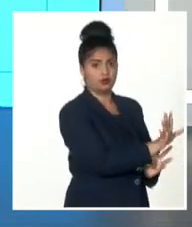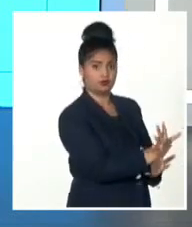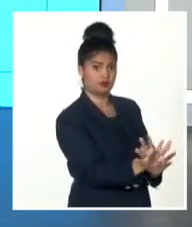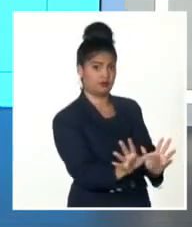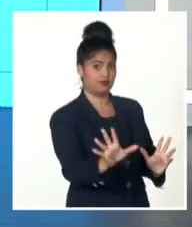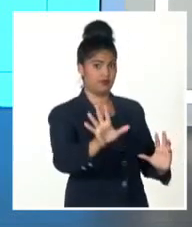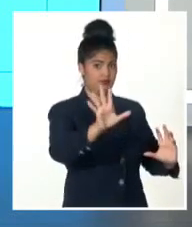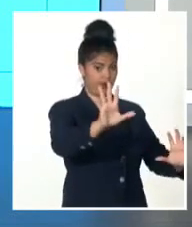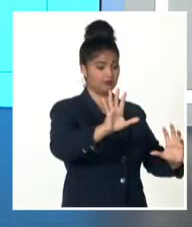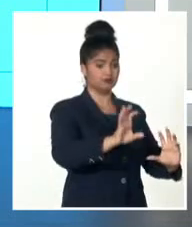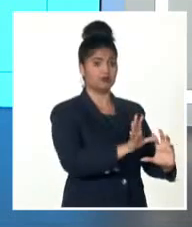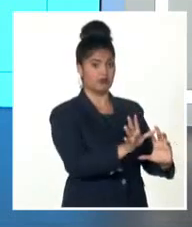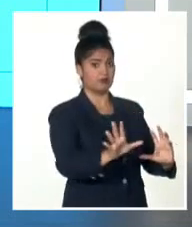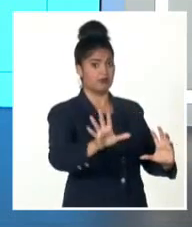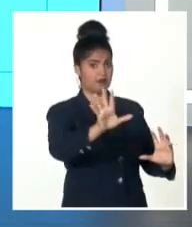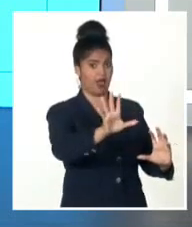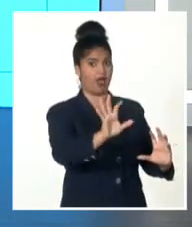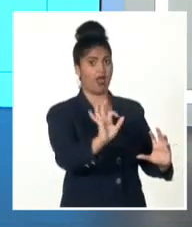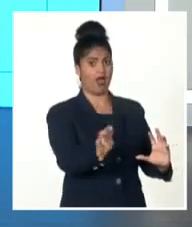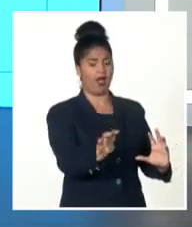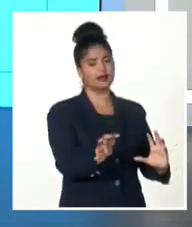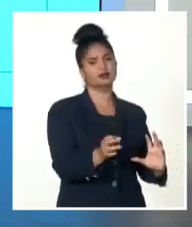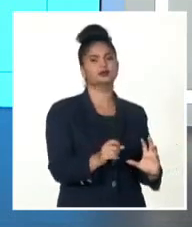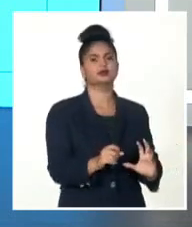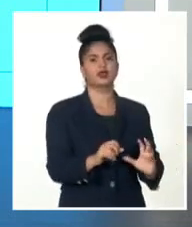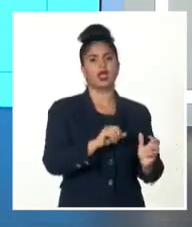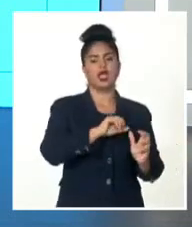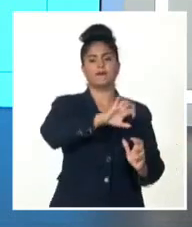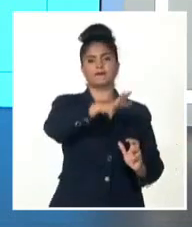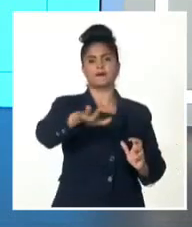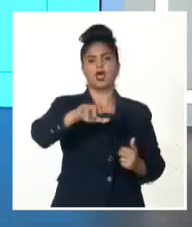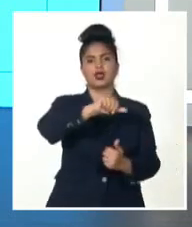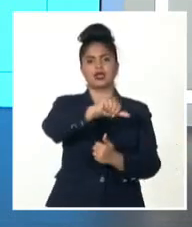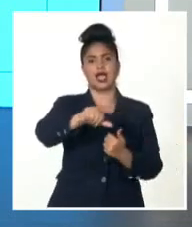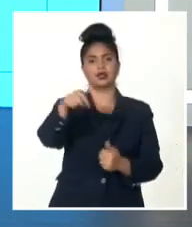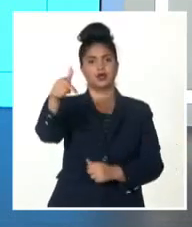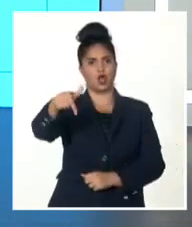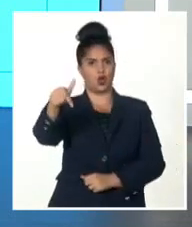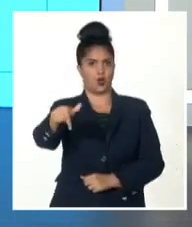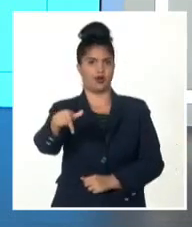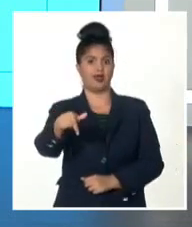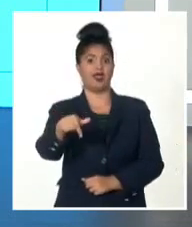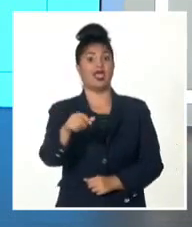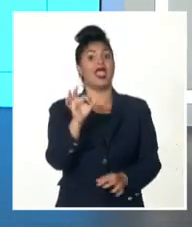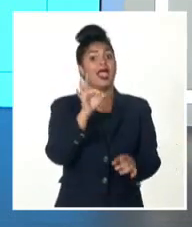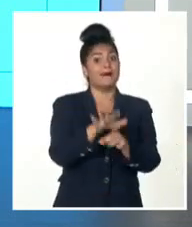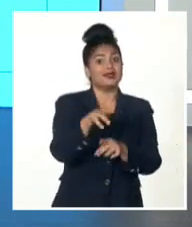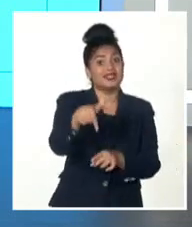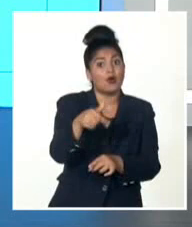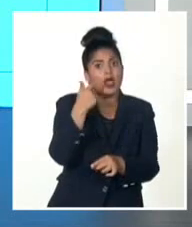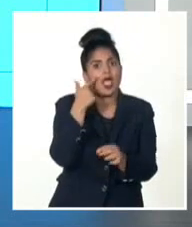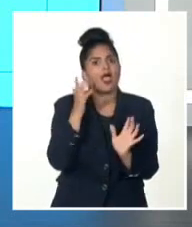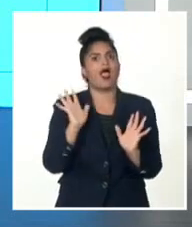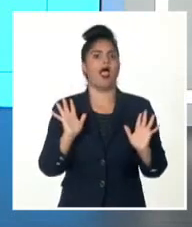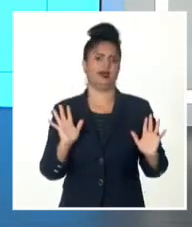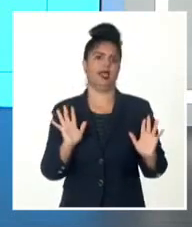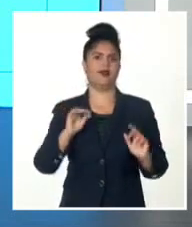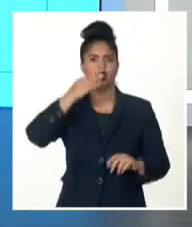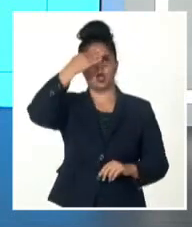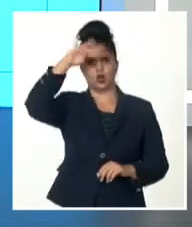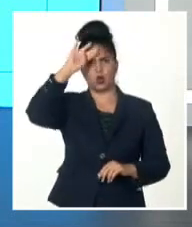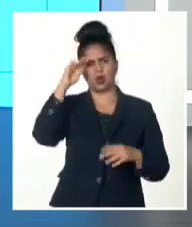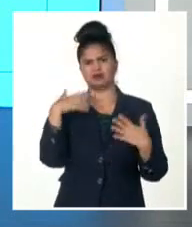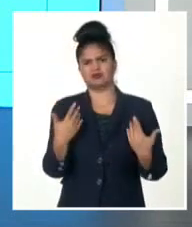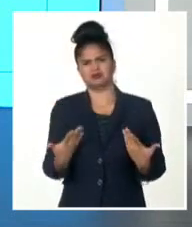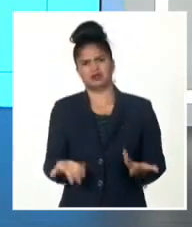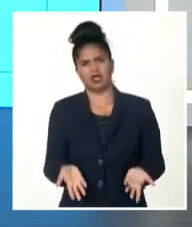Occidental en este caso ya estaría sobre el Mar Caribe a partir del próximo jueves, y a partir de ahí, por supuesto, cuando tendríamos que ver qué ocurre o qué están indicando los